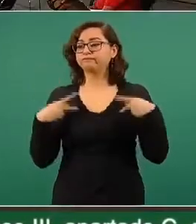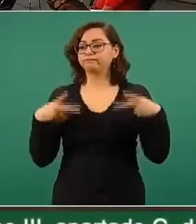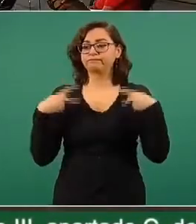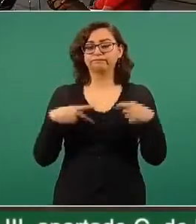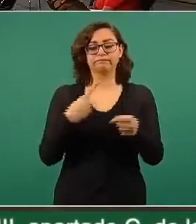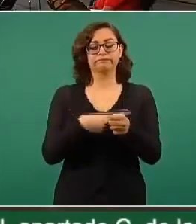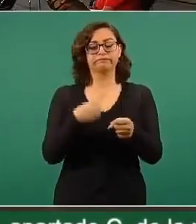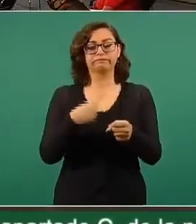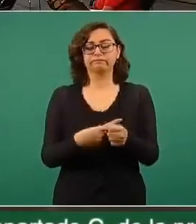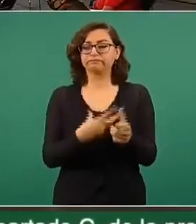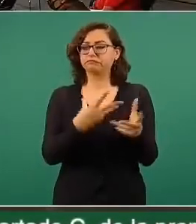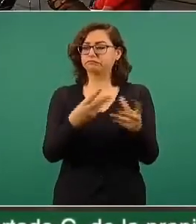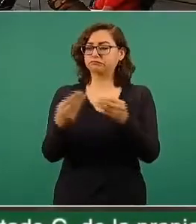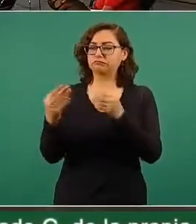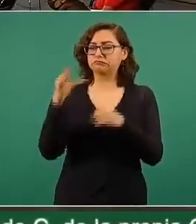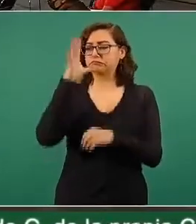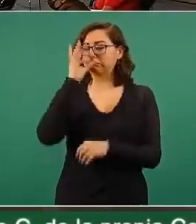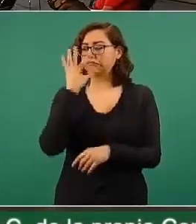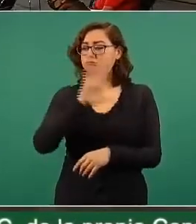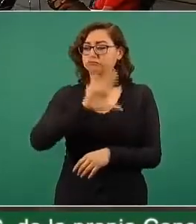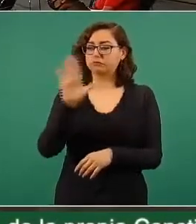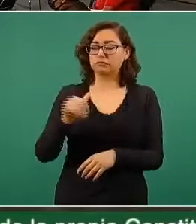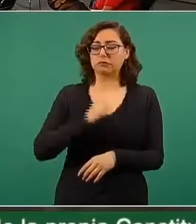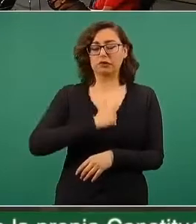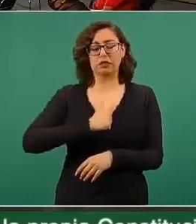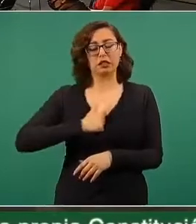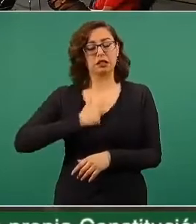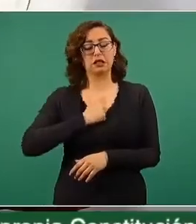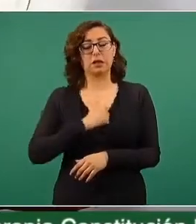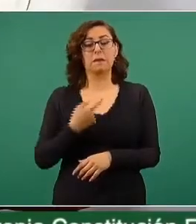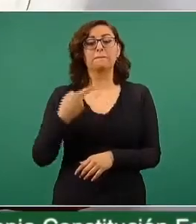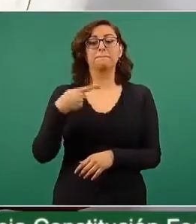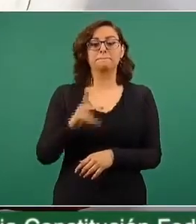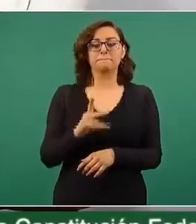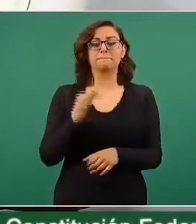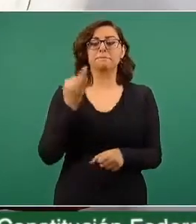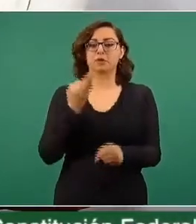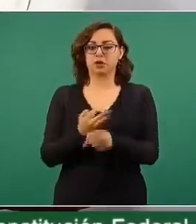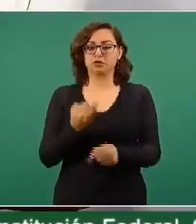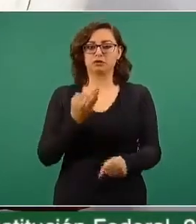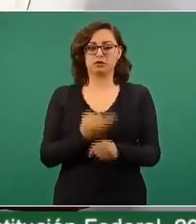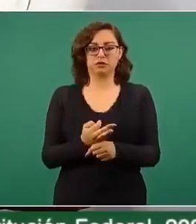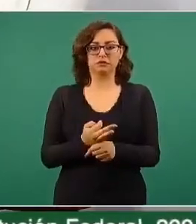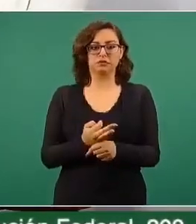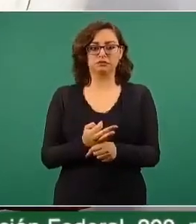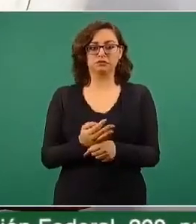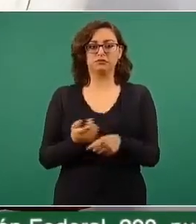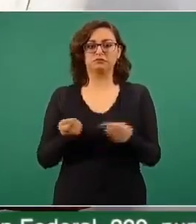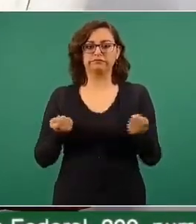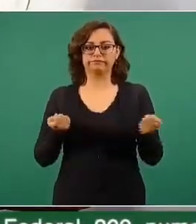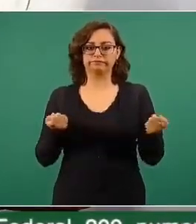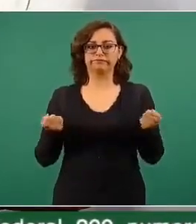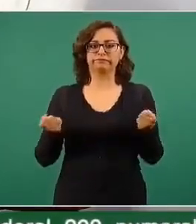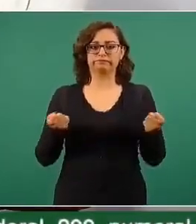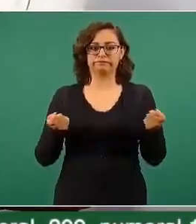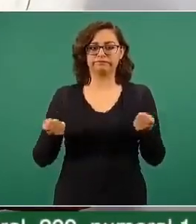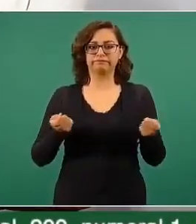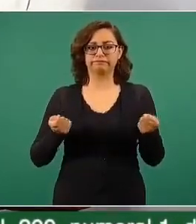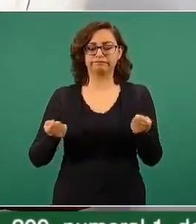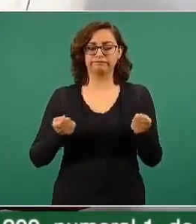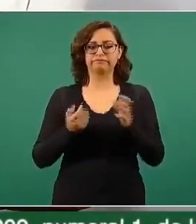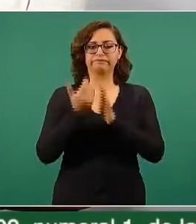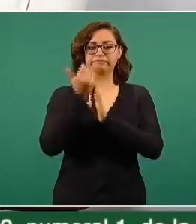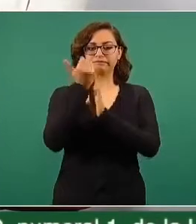pero ya se ha logrado que disminuya